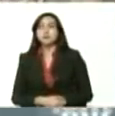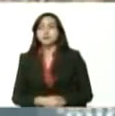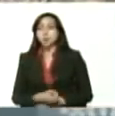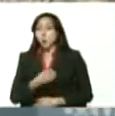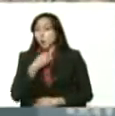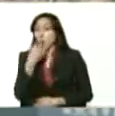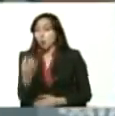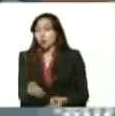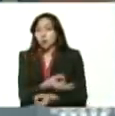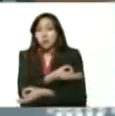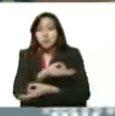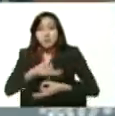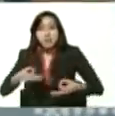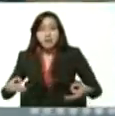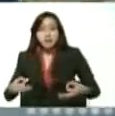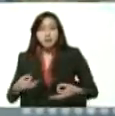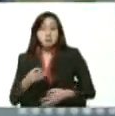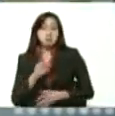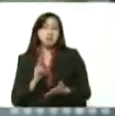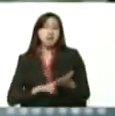excelente de verdad